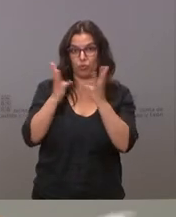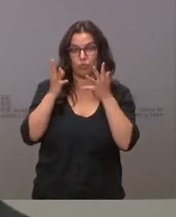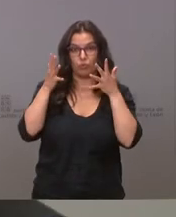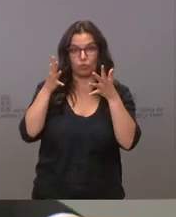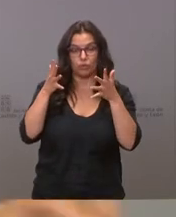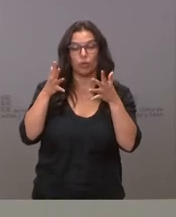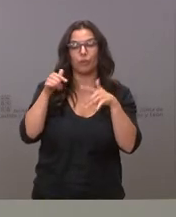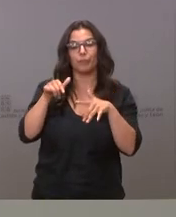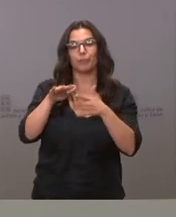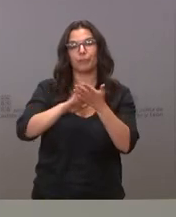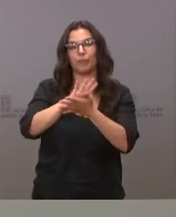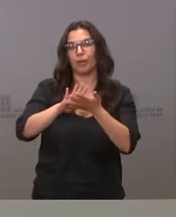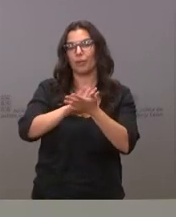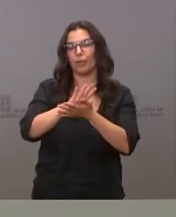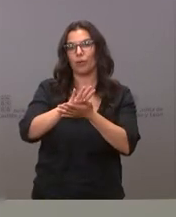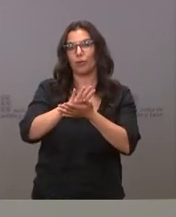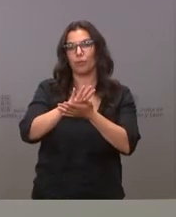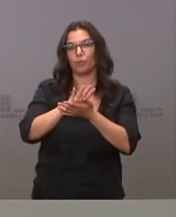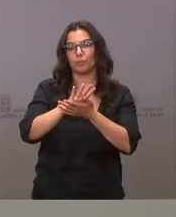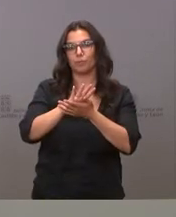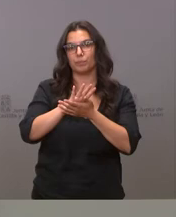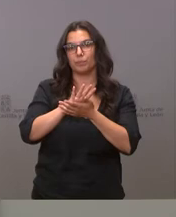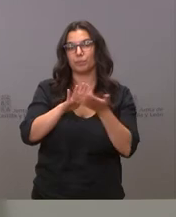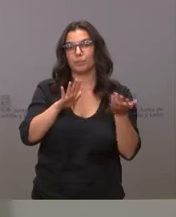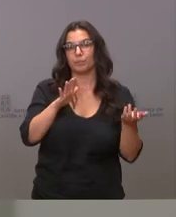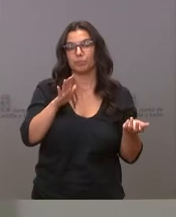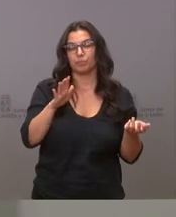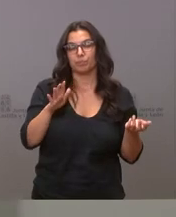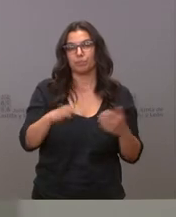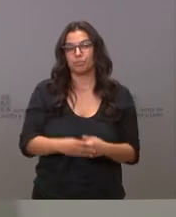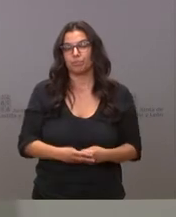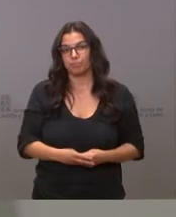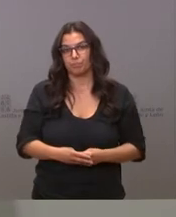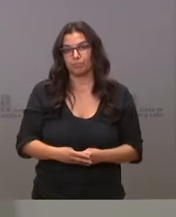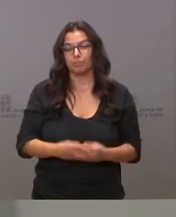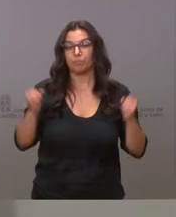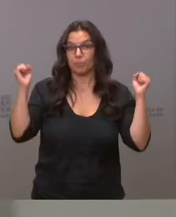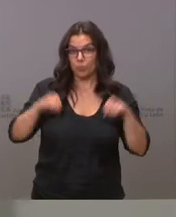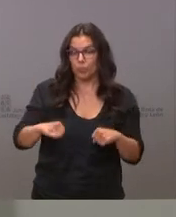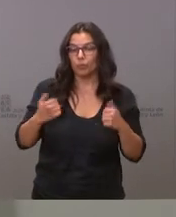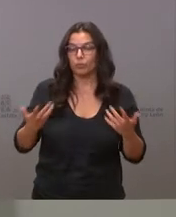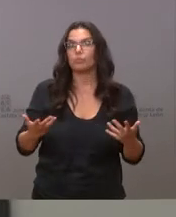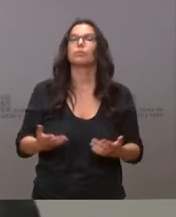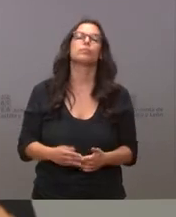la posibilidad, se llegado al acuerdo de